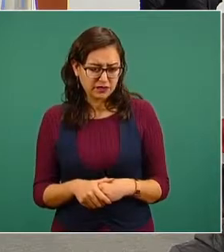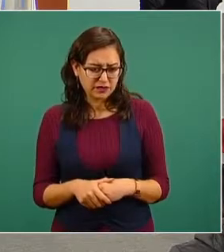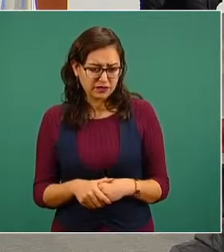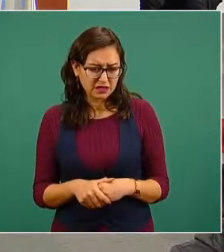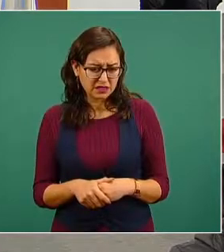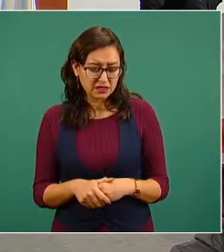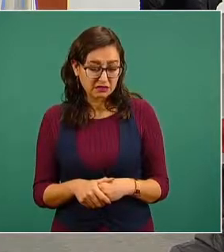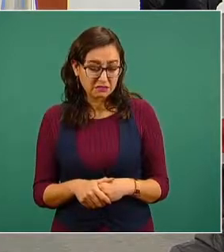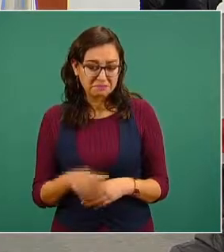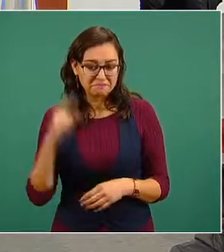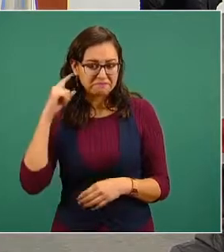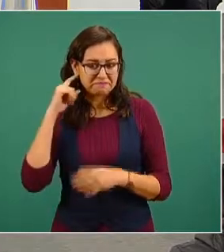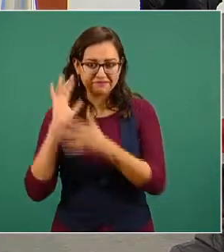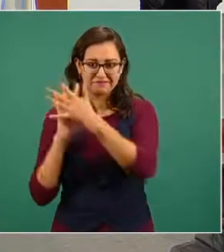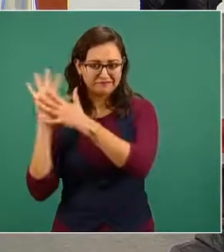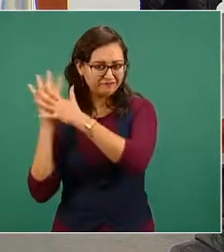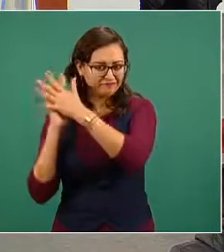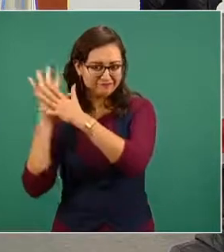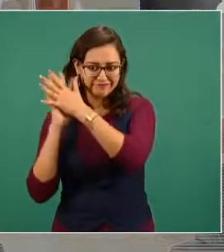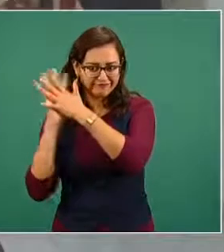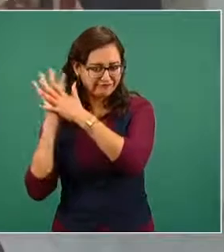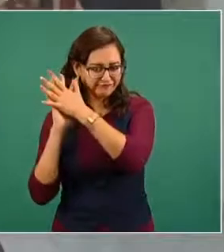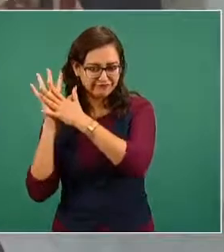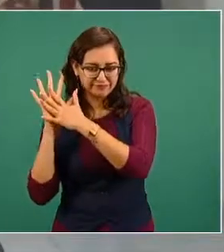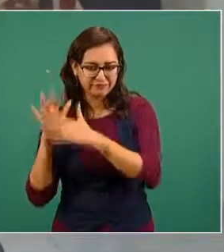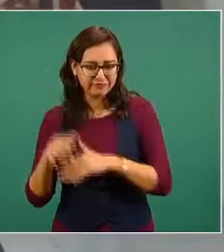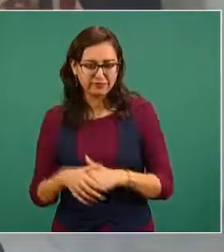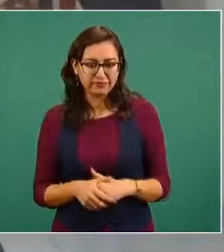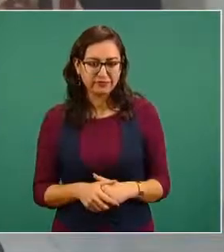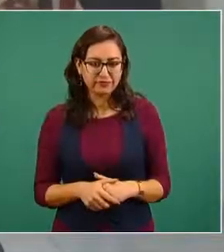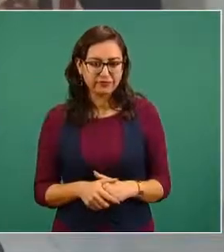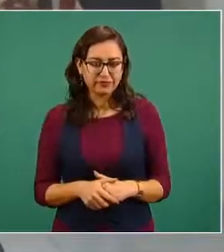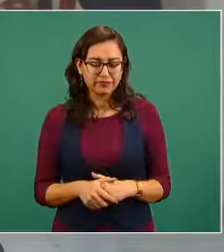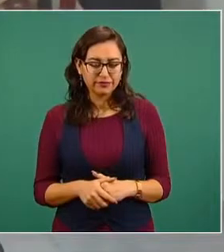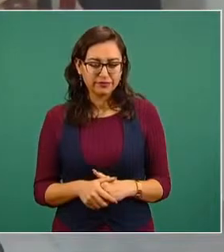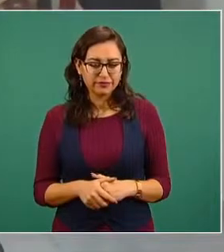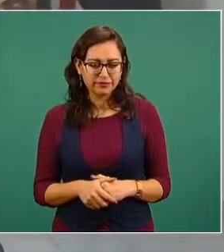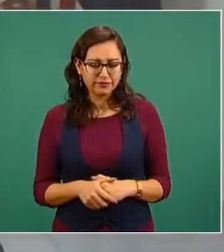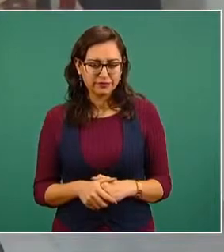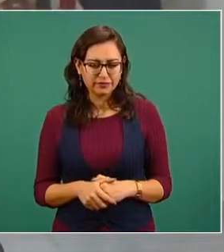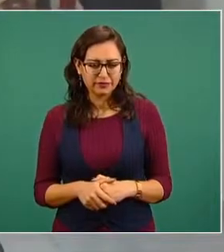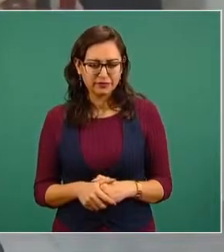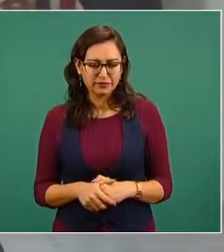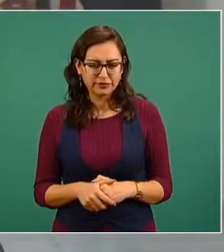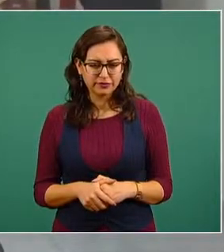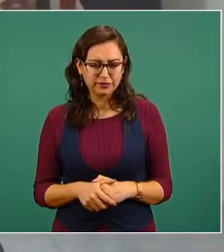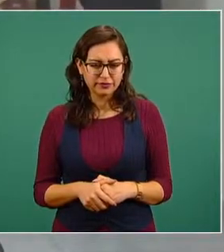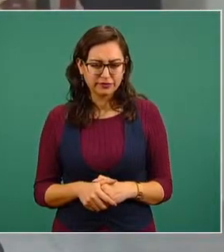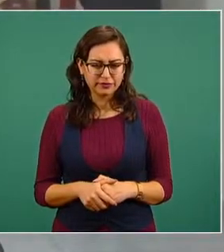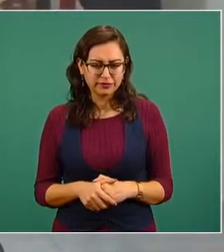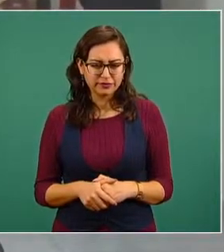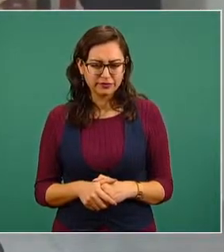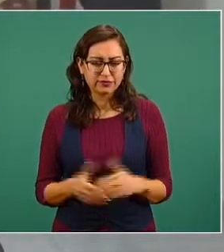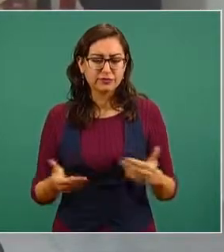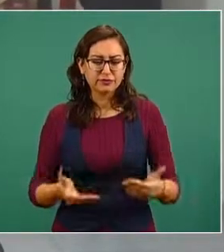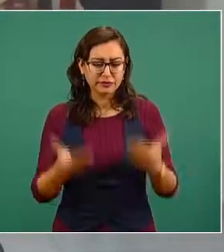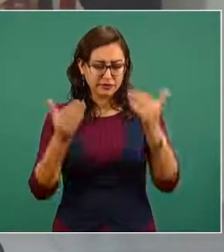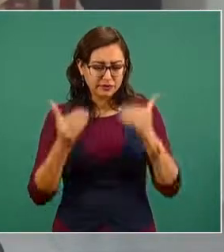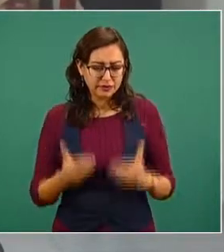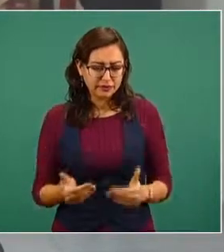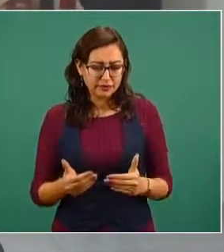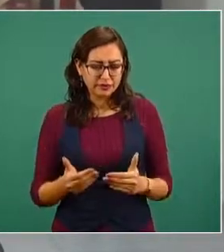enero de 2021 al final proponiendo la salud de primera de universidad. Hasta finalmente